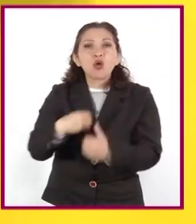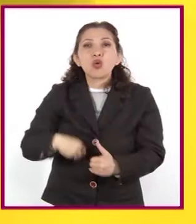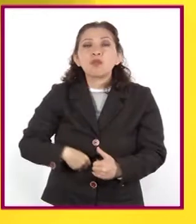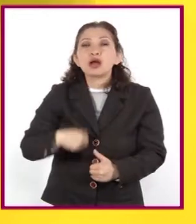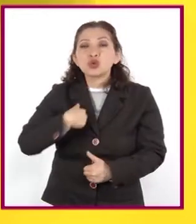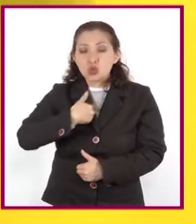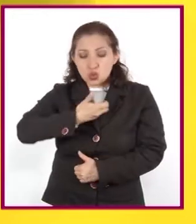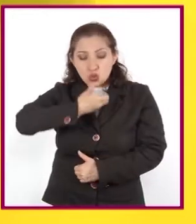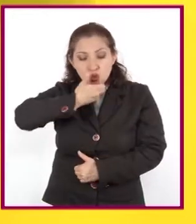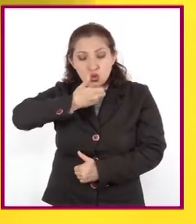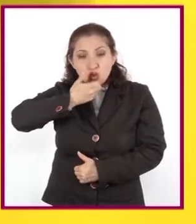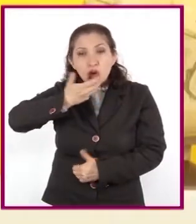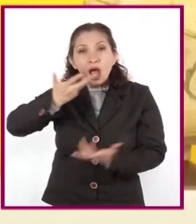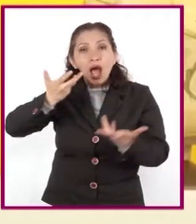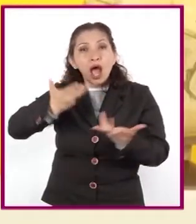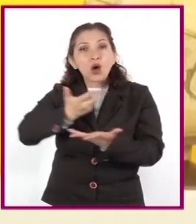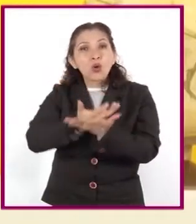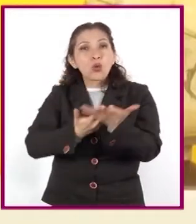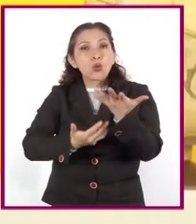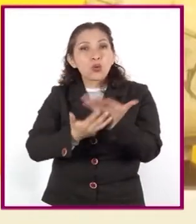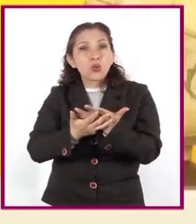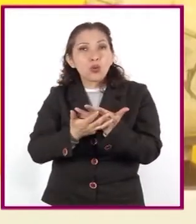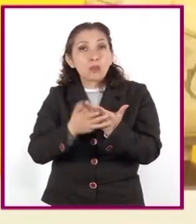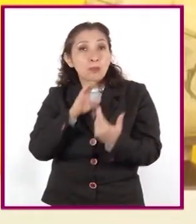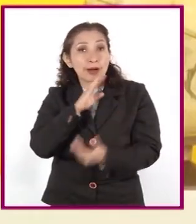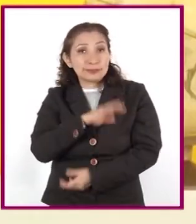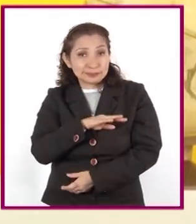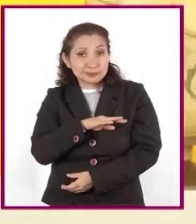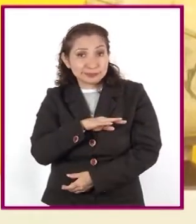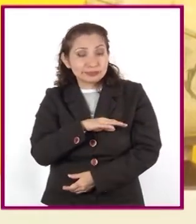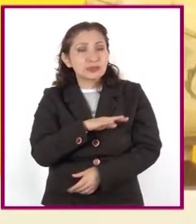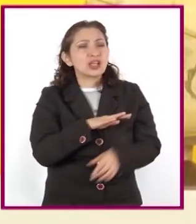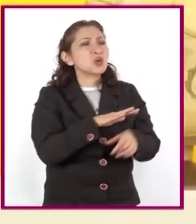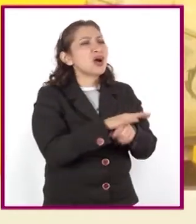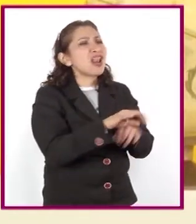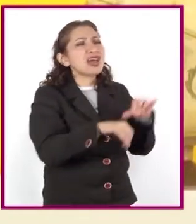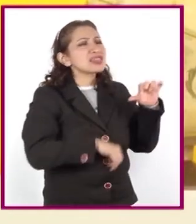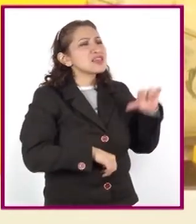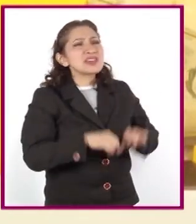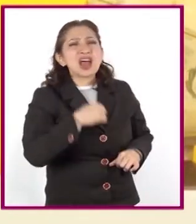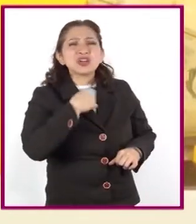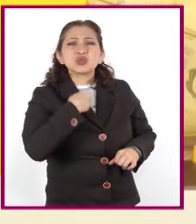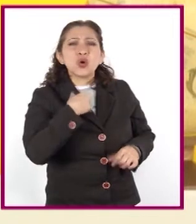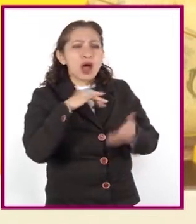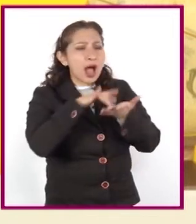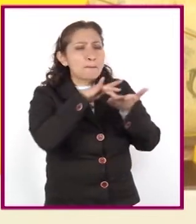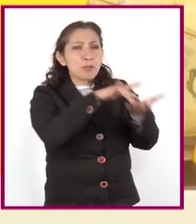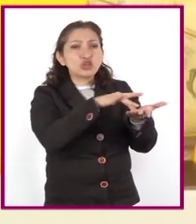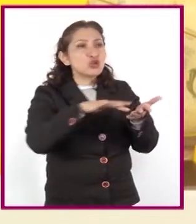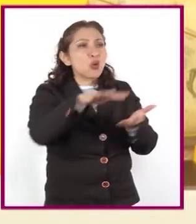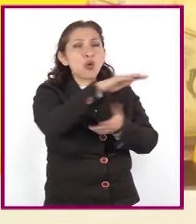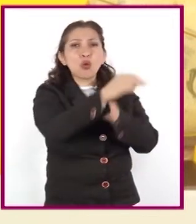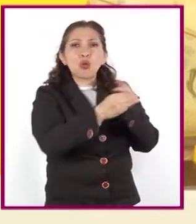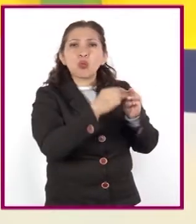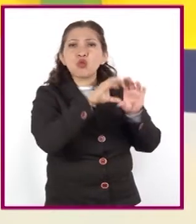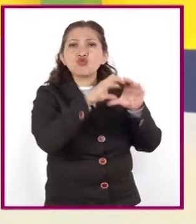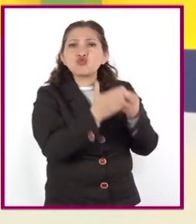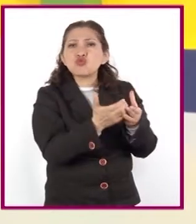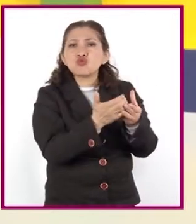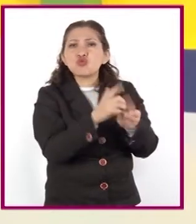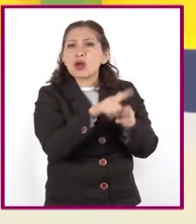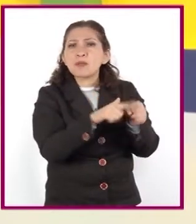hábitos de consumo cotidianos. ¿Qué acciones podríamos hacer para apoyar a la biodiversidad, maestra?